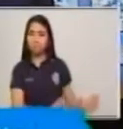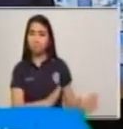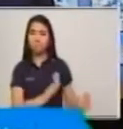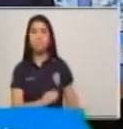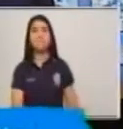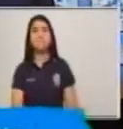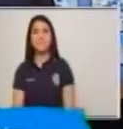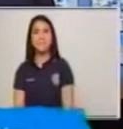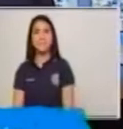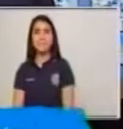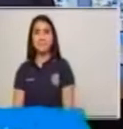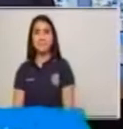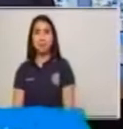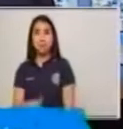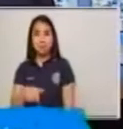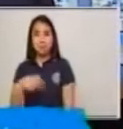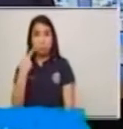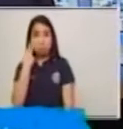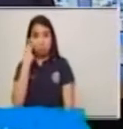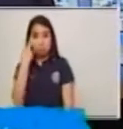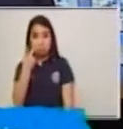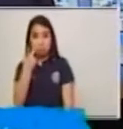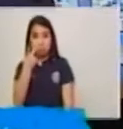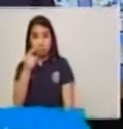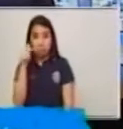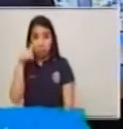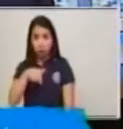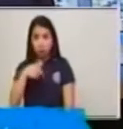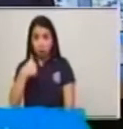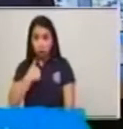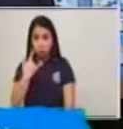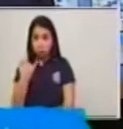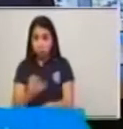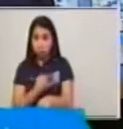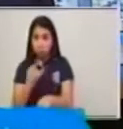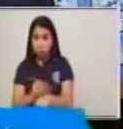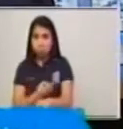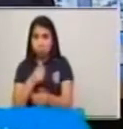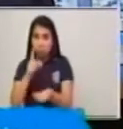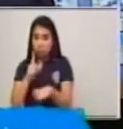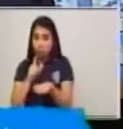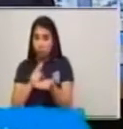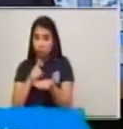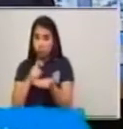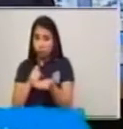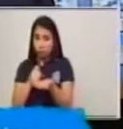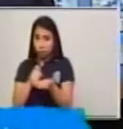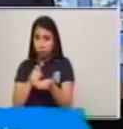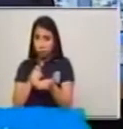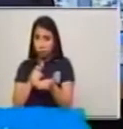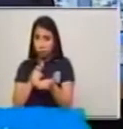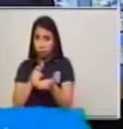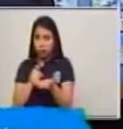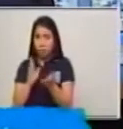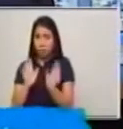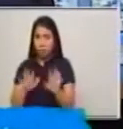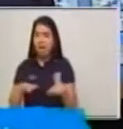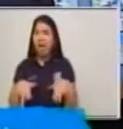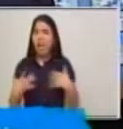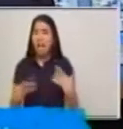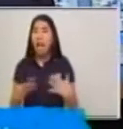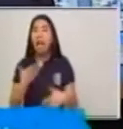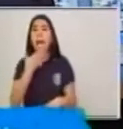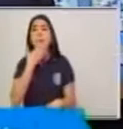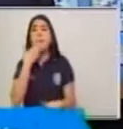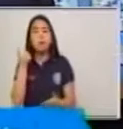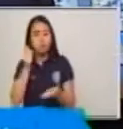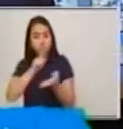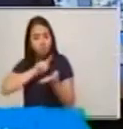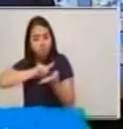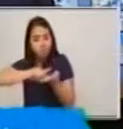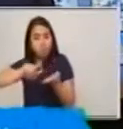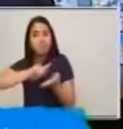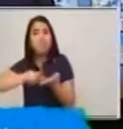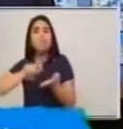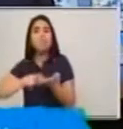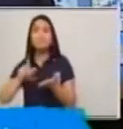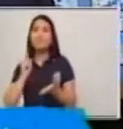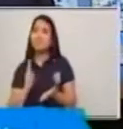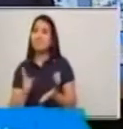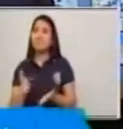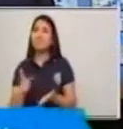lo haré ahorita con el gel antibacterial que tenemos acá. Y va para